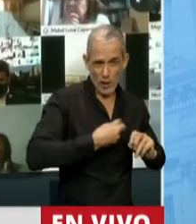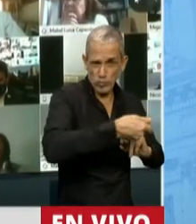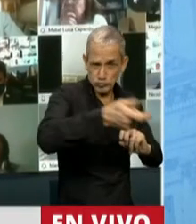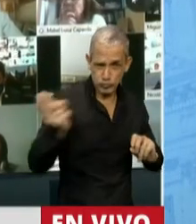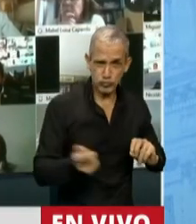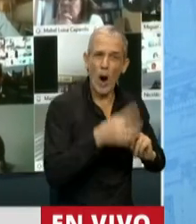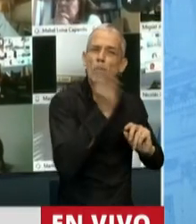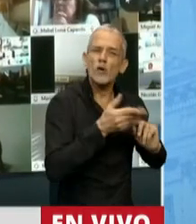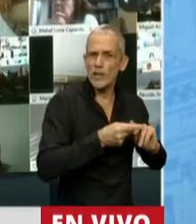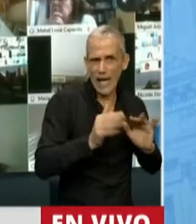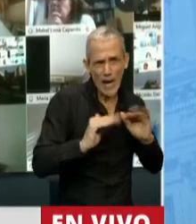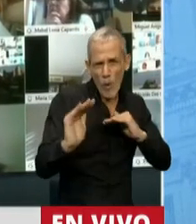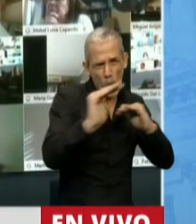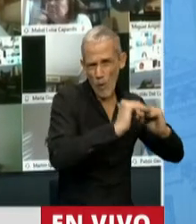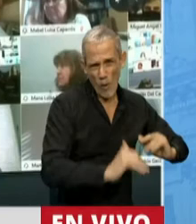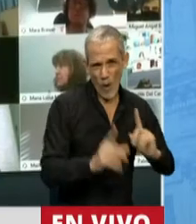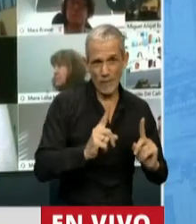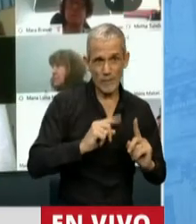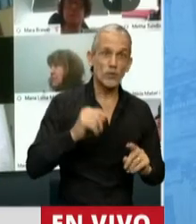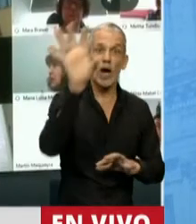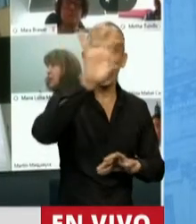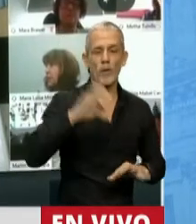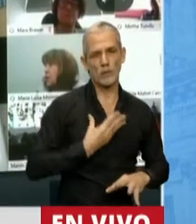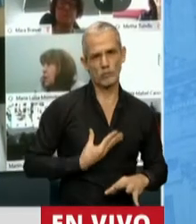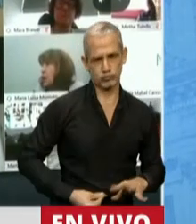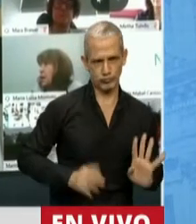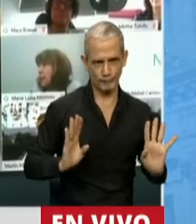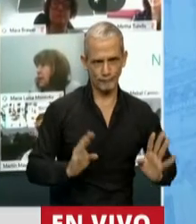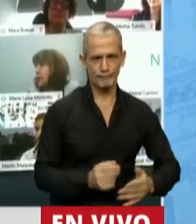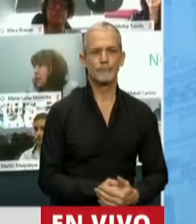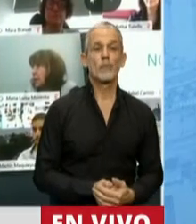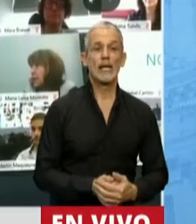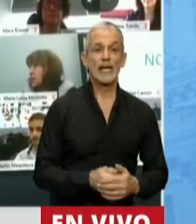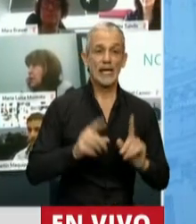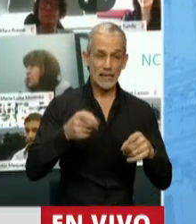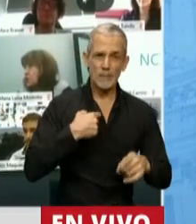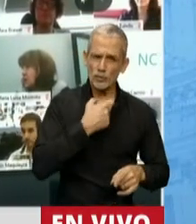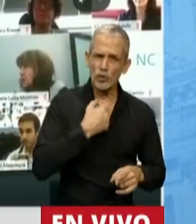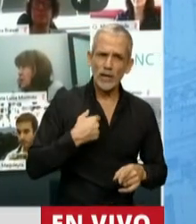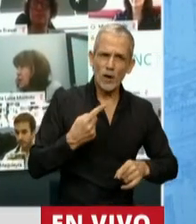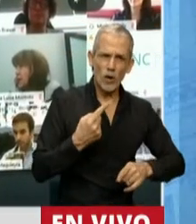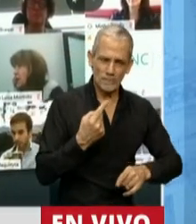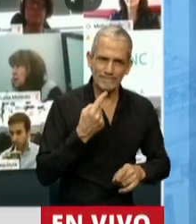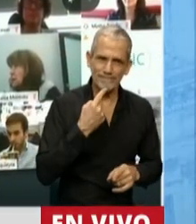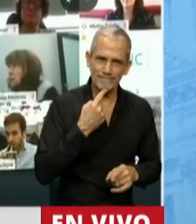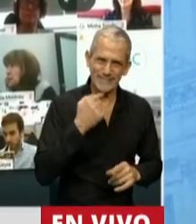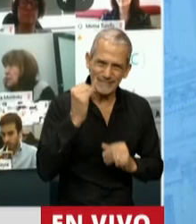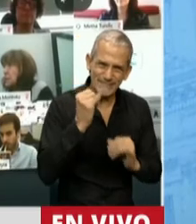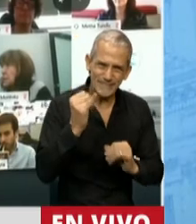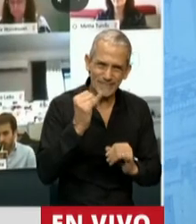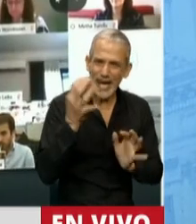Este le daría mayor seguridad a los gobiernos provinciales. Pero quiero acá hacer una mención especial.